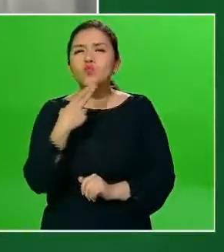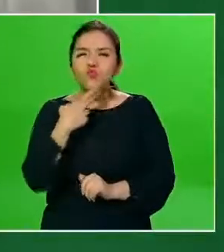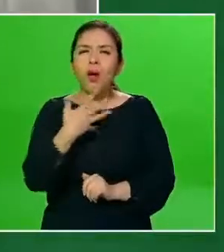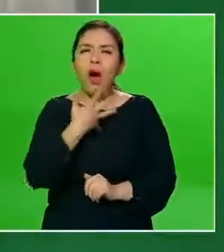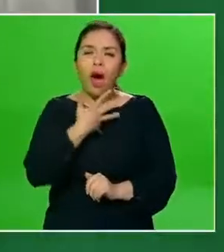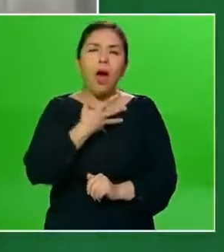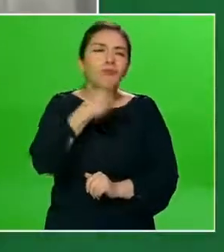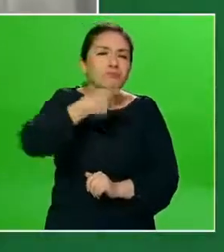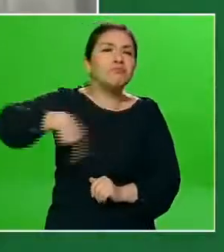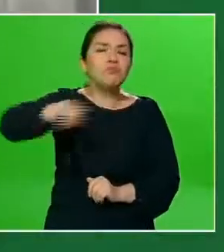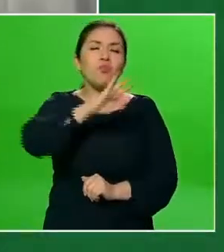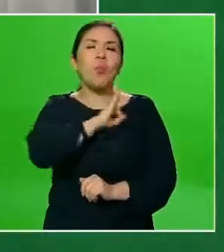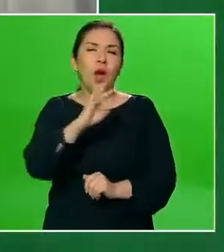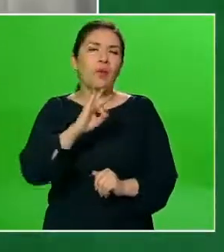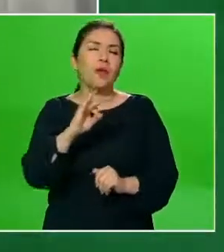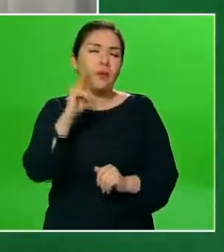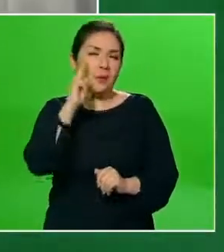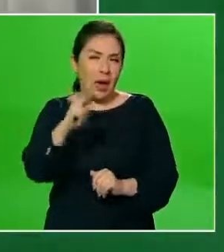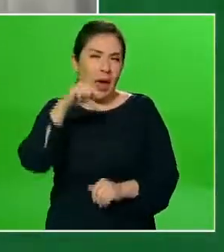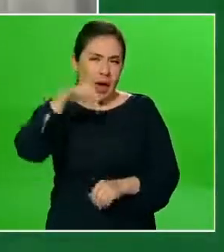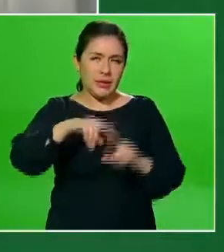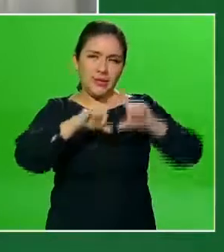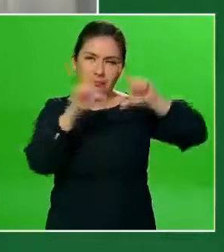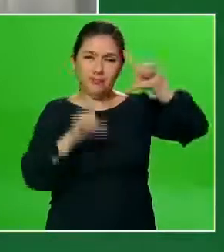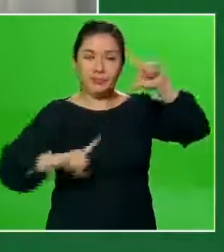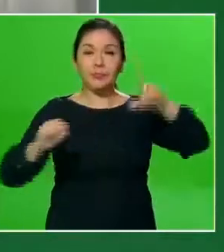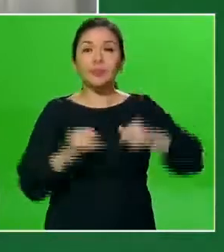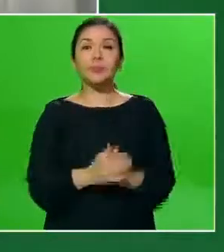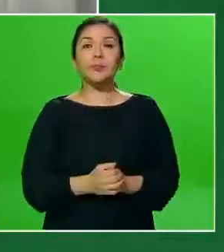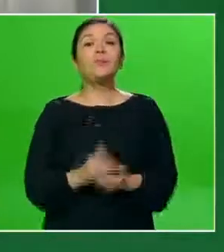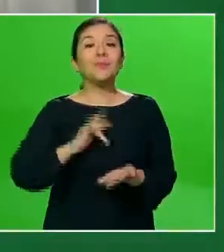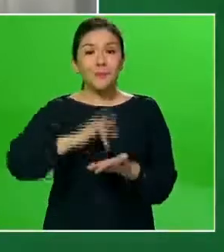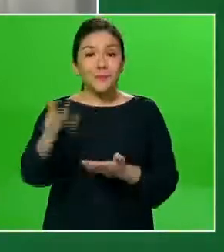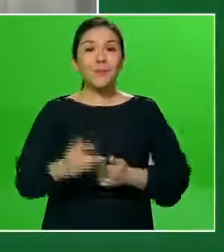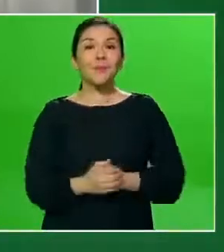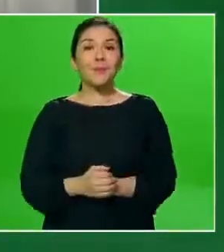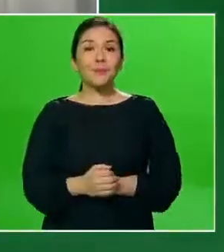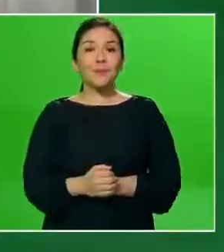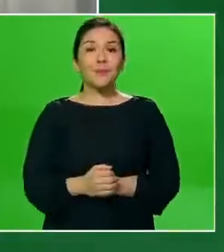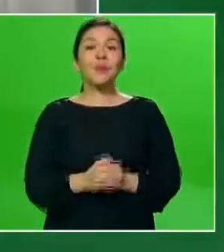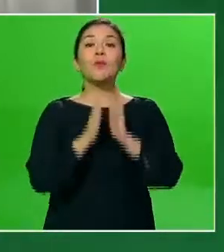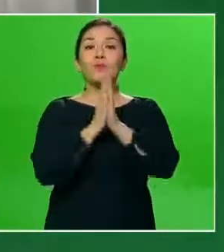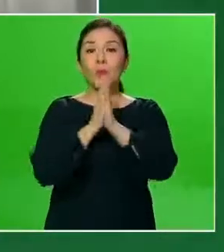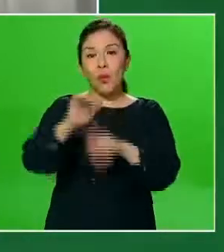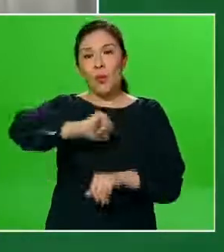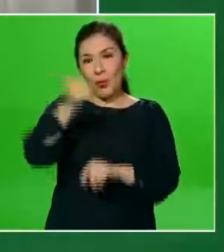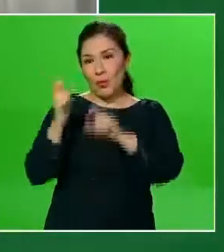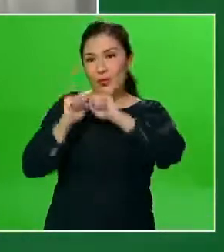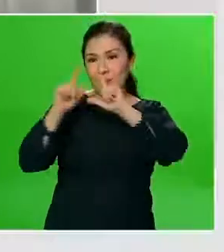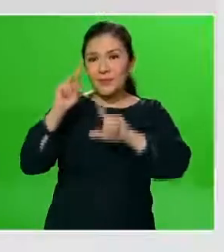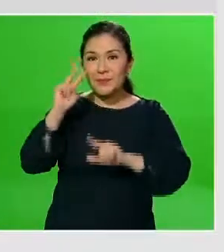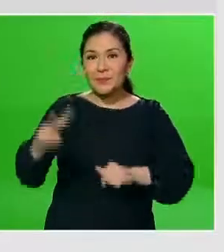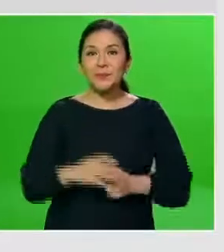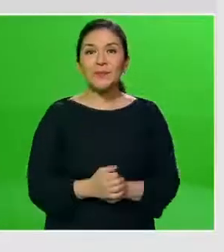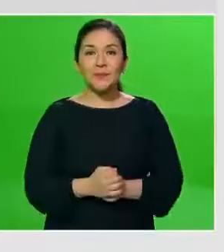disponibles en nuestra República Mexicana. Muchísimas gracias. Si me dan la siguiente, por favor.